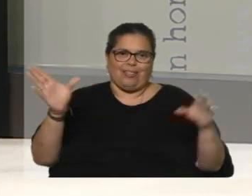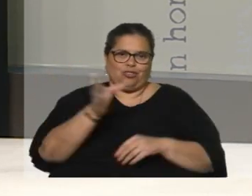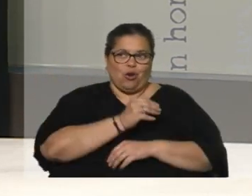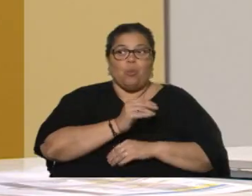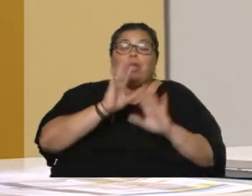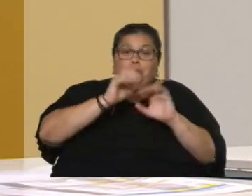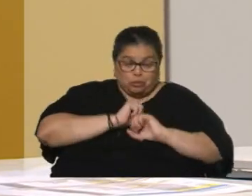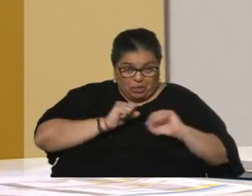lugar para dos voy también. Obvio que sí.